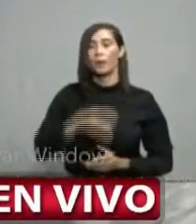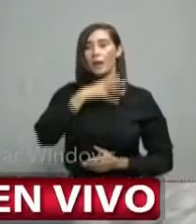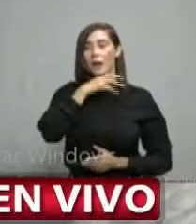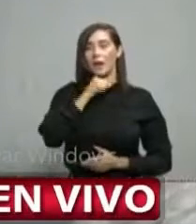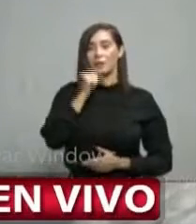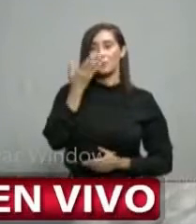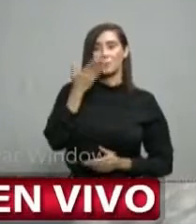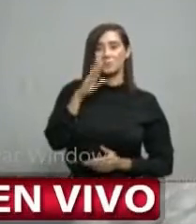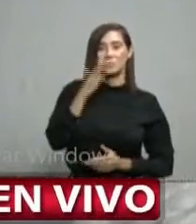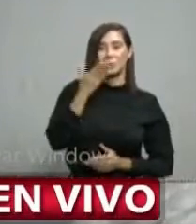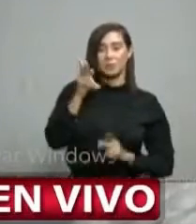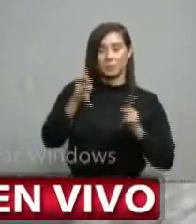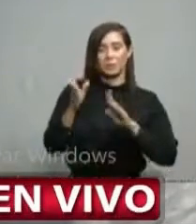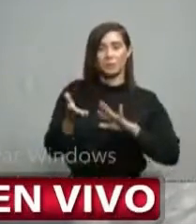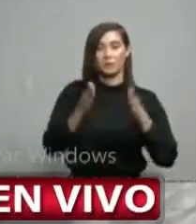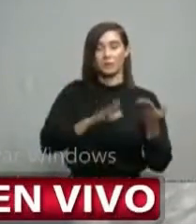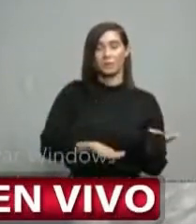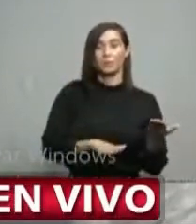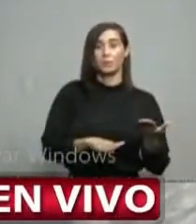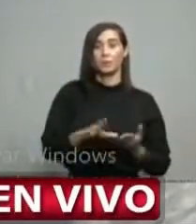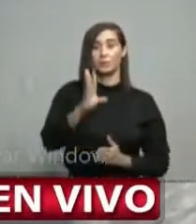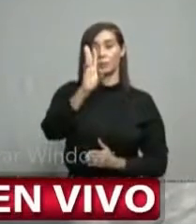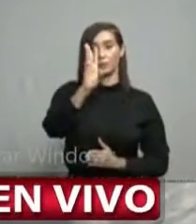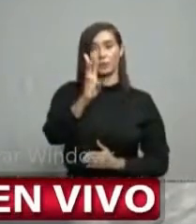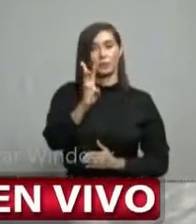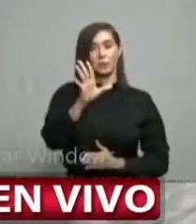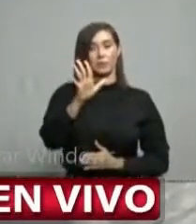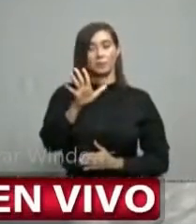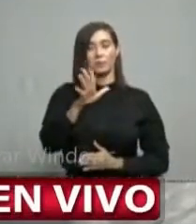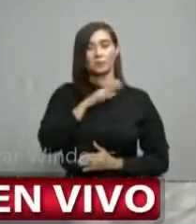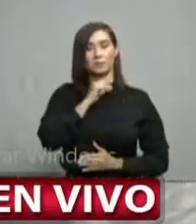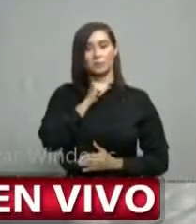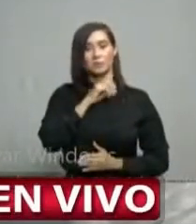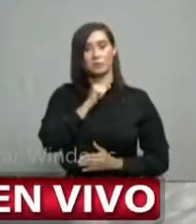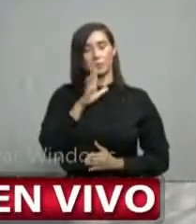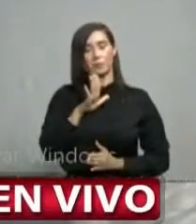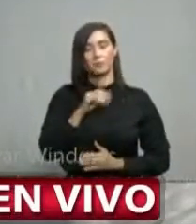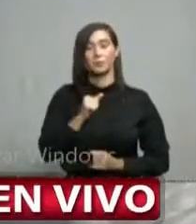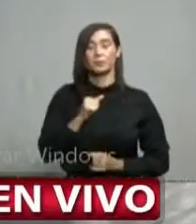edad media de los fallecimientos, 65 años,